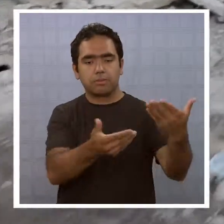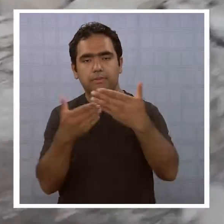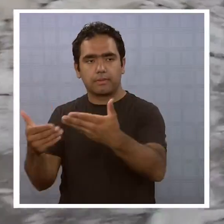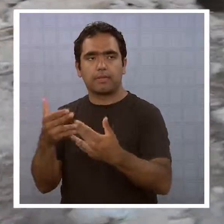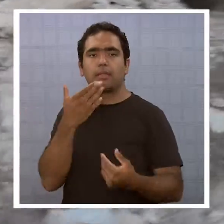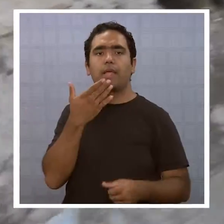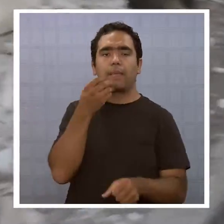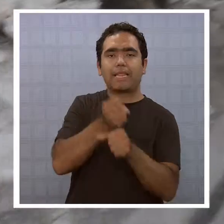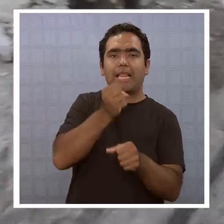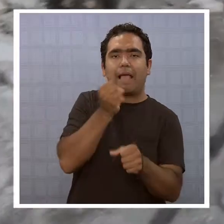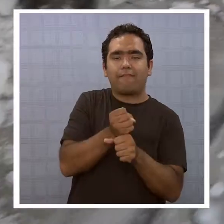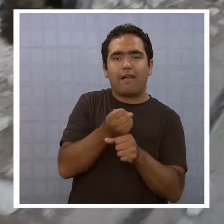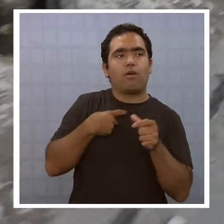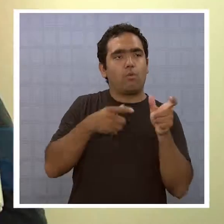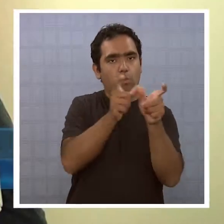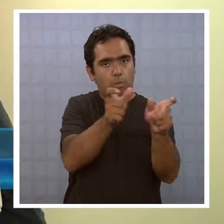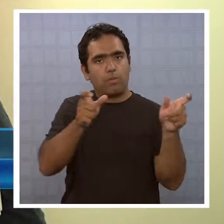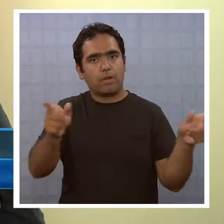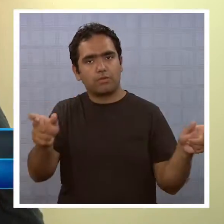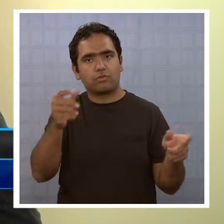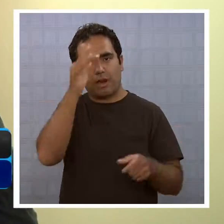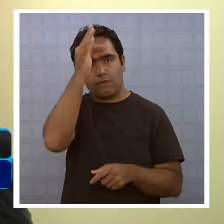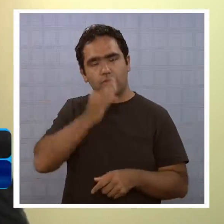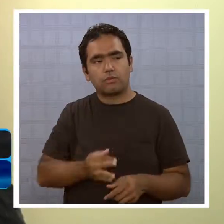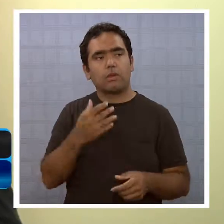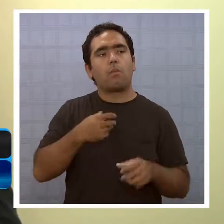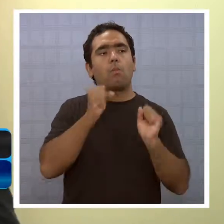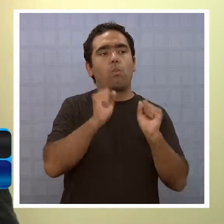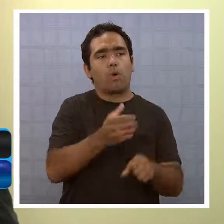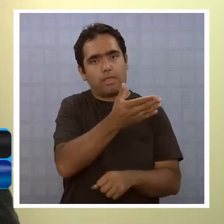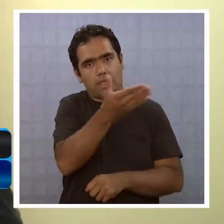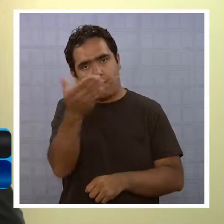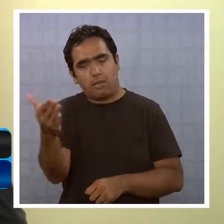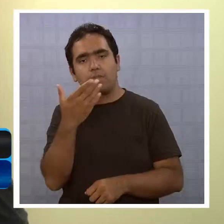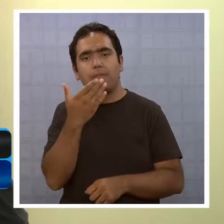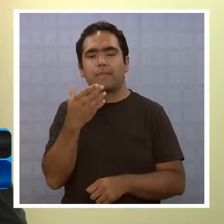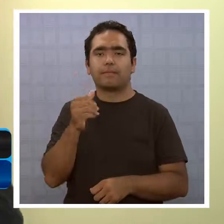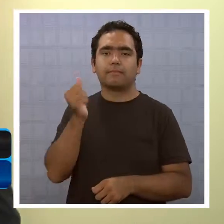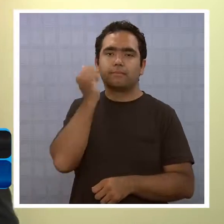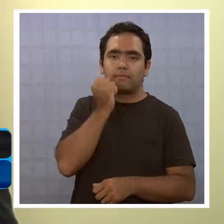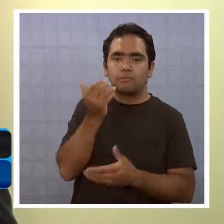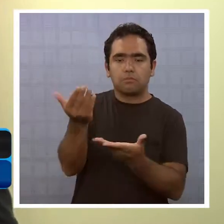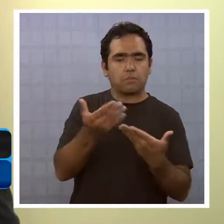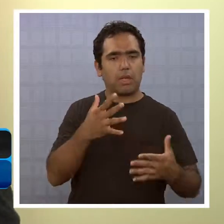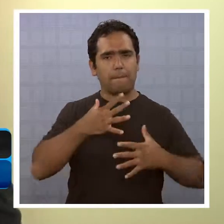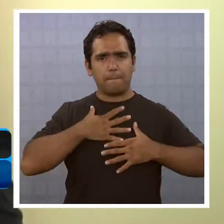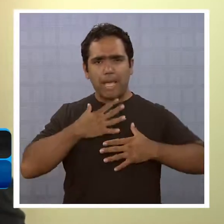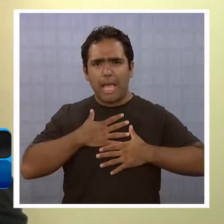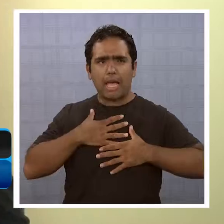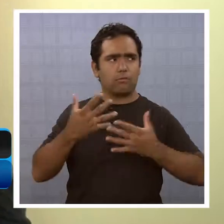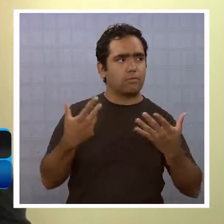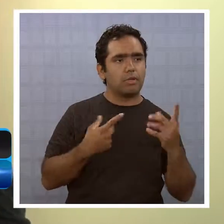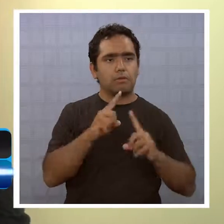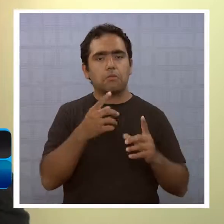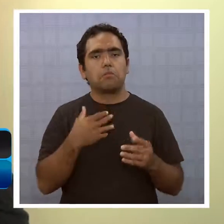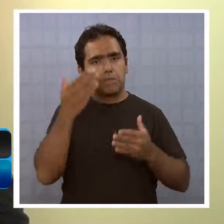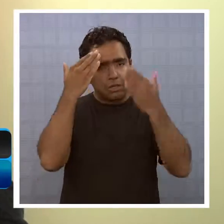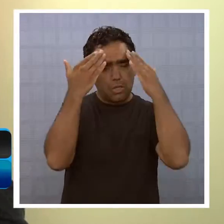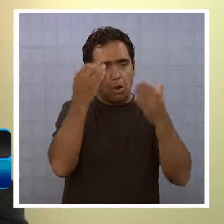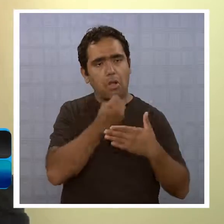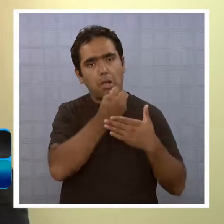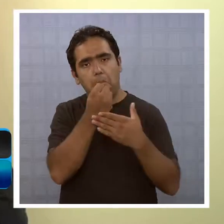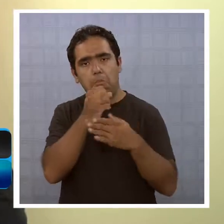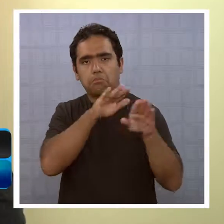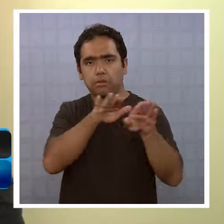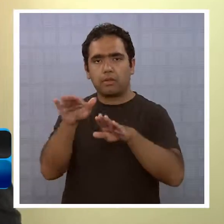clase y también trabajo con el personal para que estén en condiciones de recibirlo, trabajar sus miedos, los